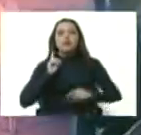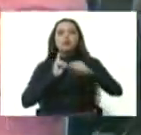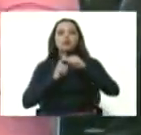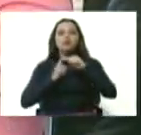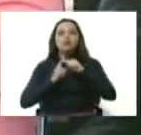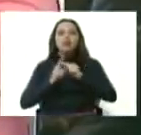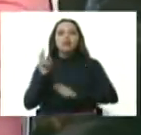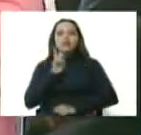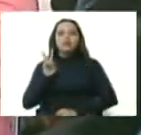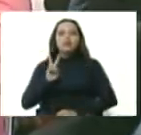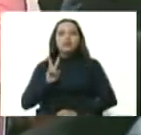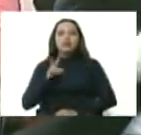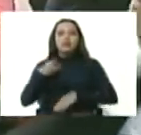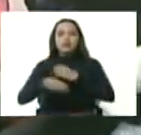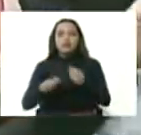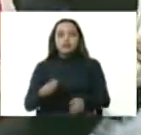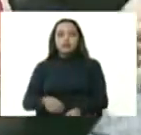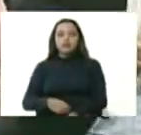Venezuela productiva